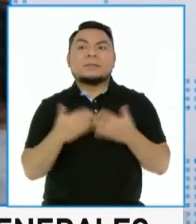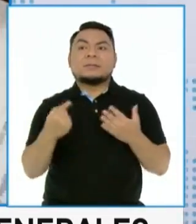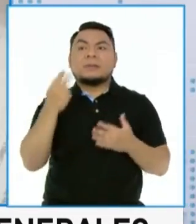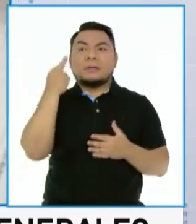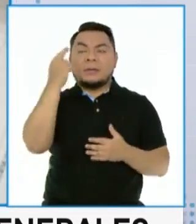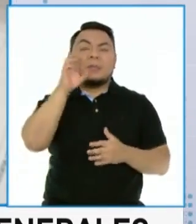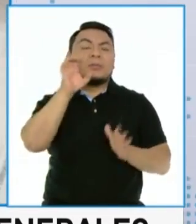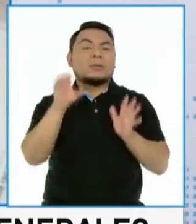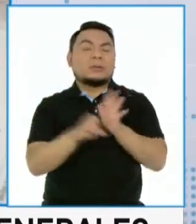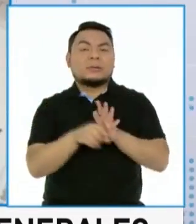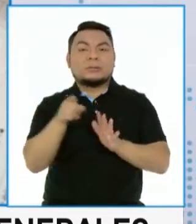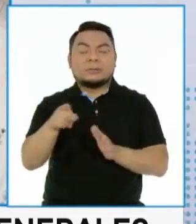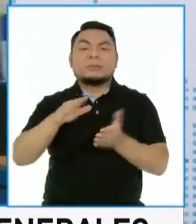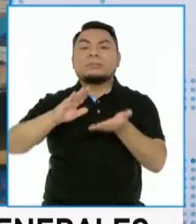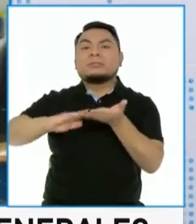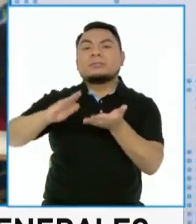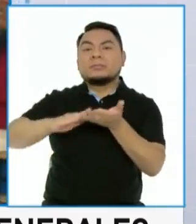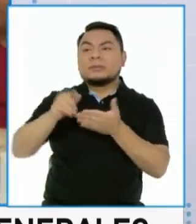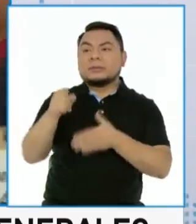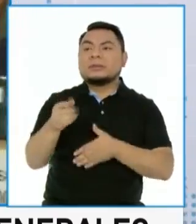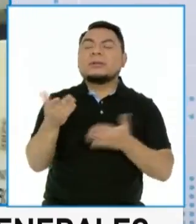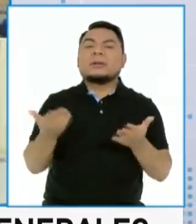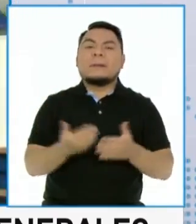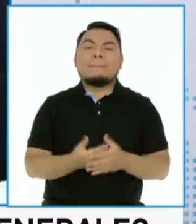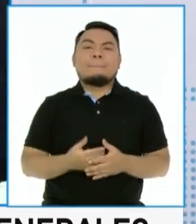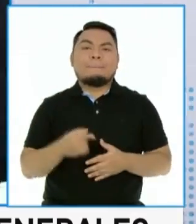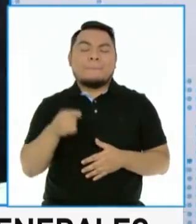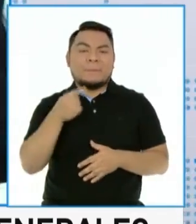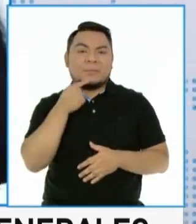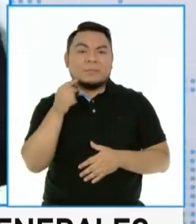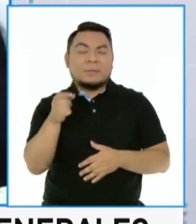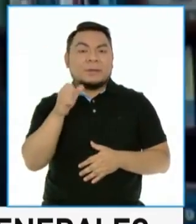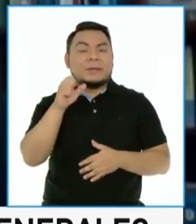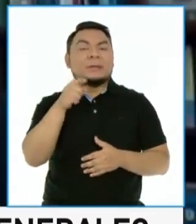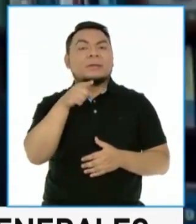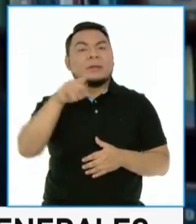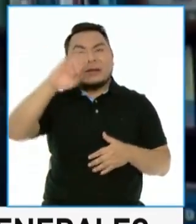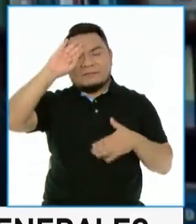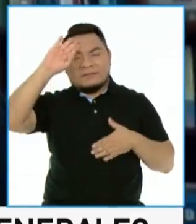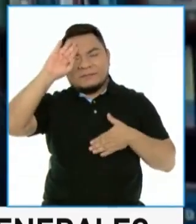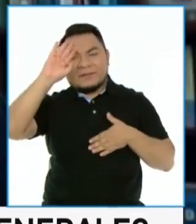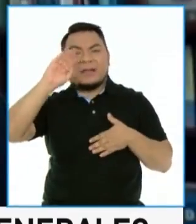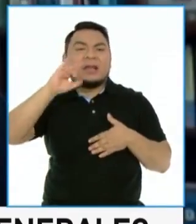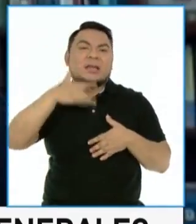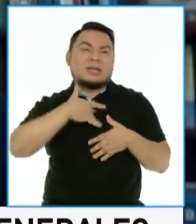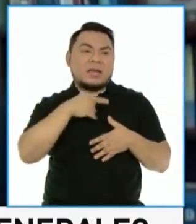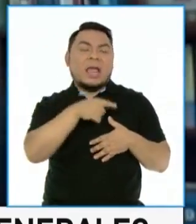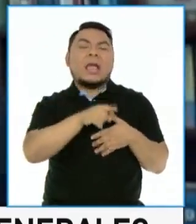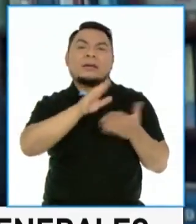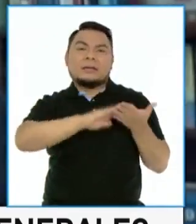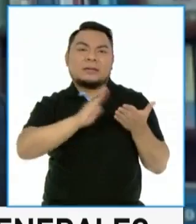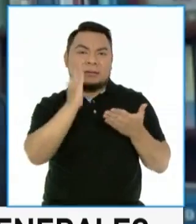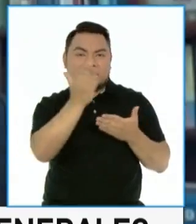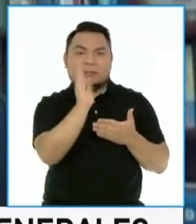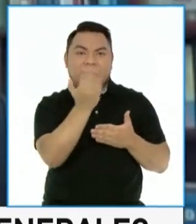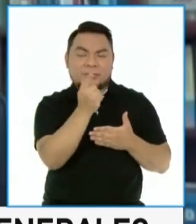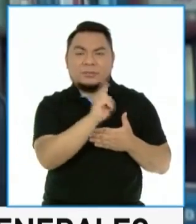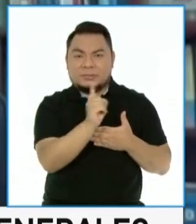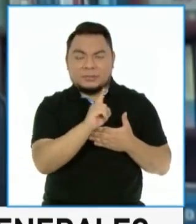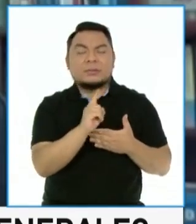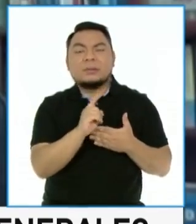Y, por ejemplo, las dispensas tienen que ver con salud o enfermedad también porque haya